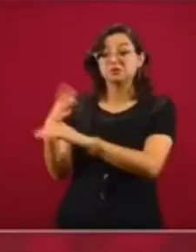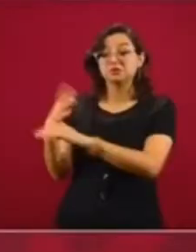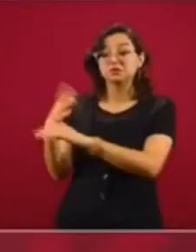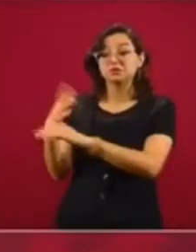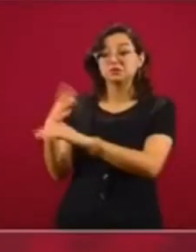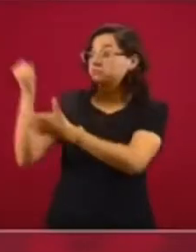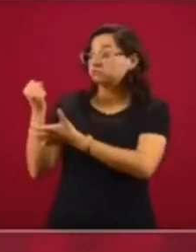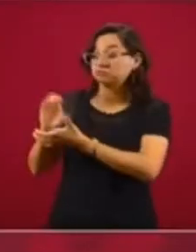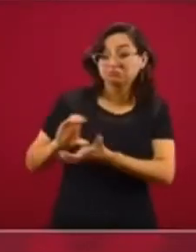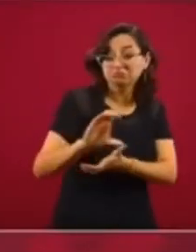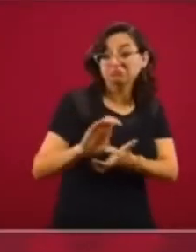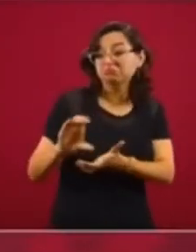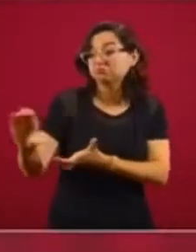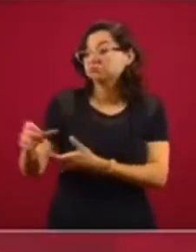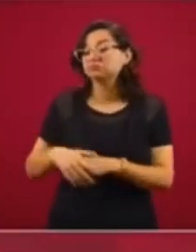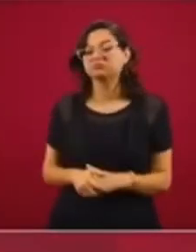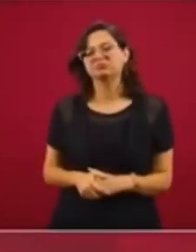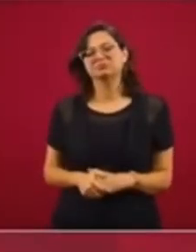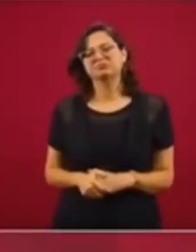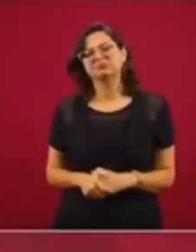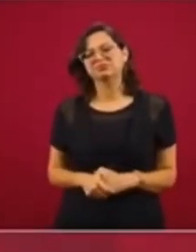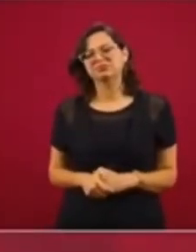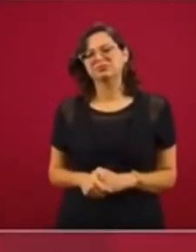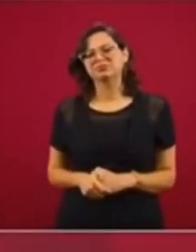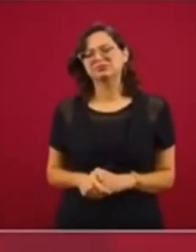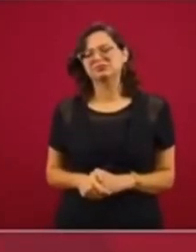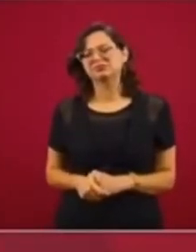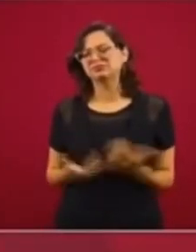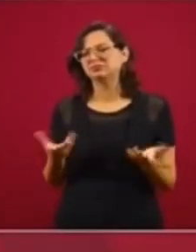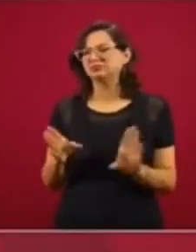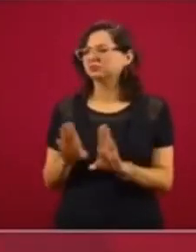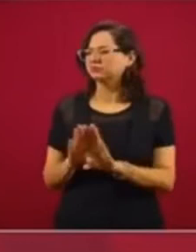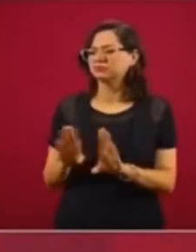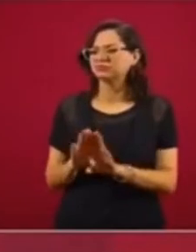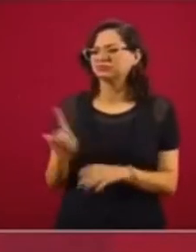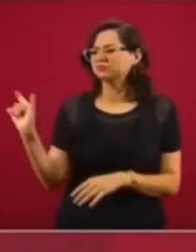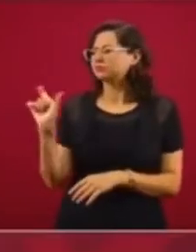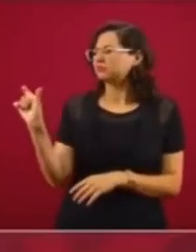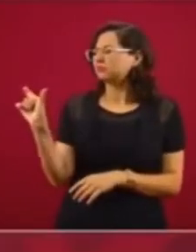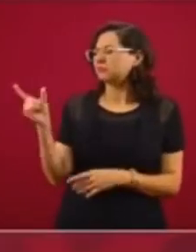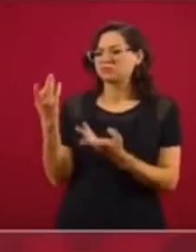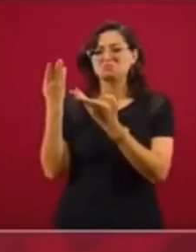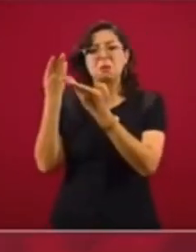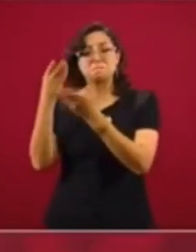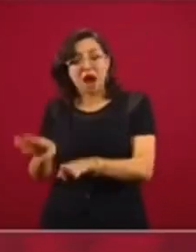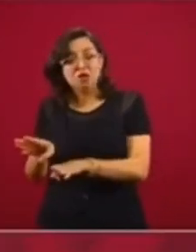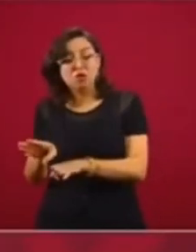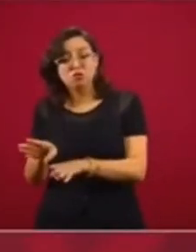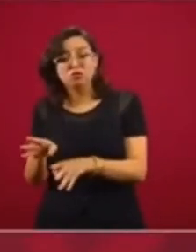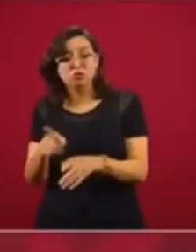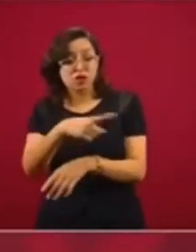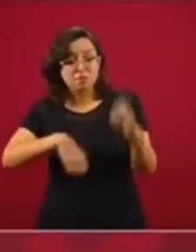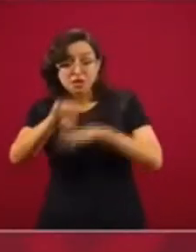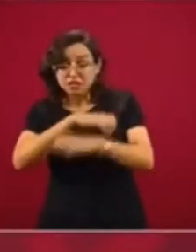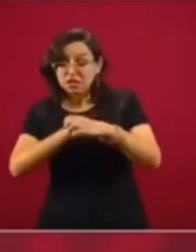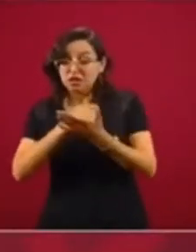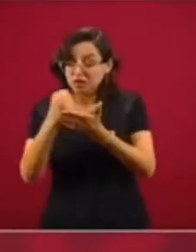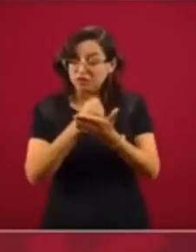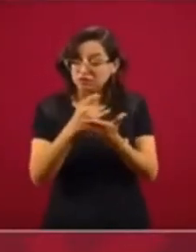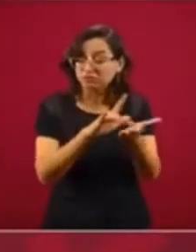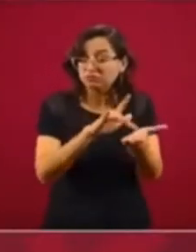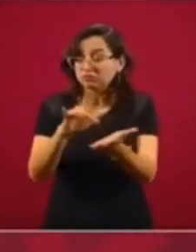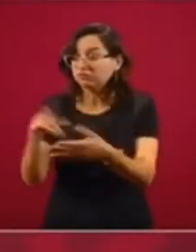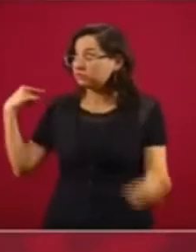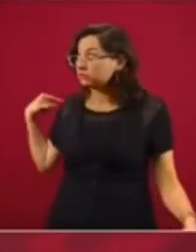Si los bancos hasta perdieron la práctica de dar créditos a los pequeños. Ustedes saben que se den